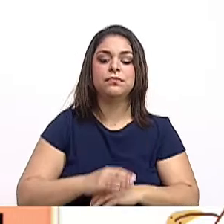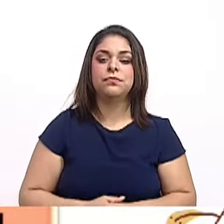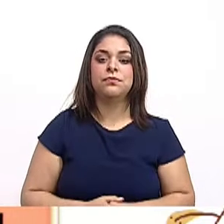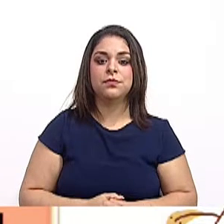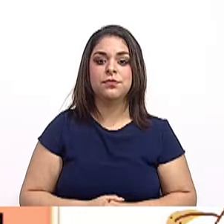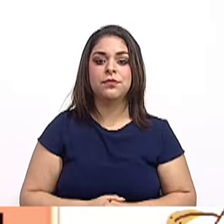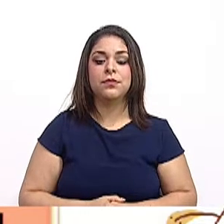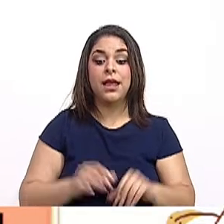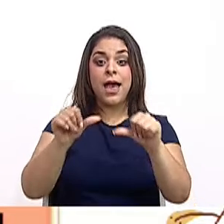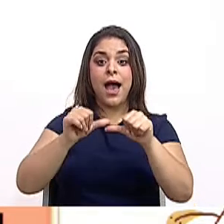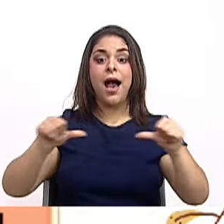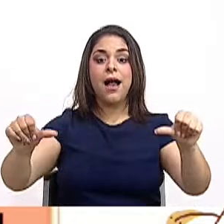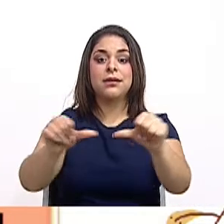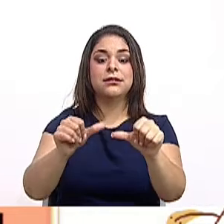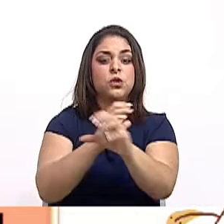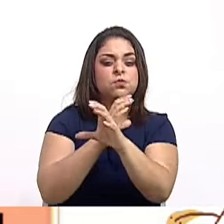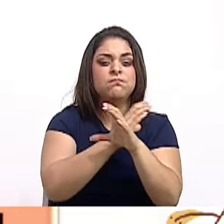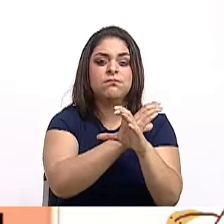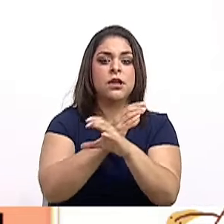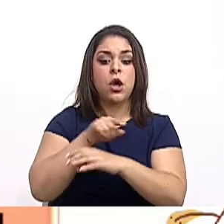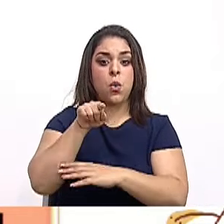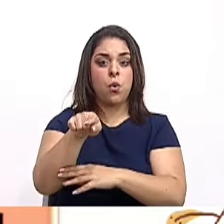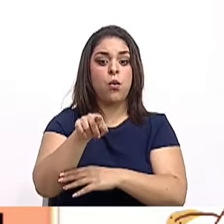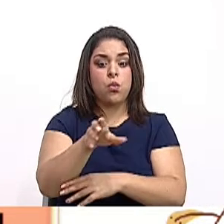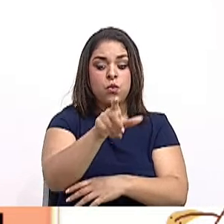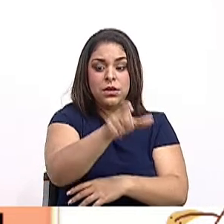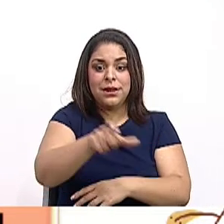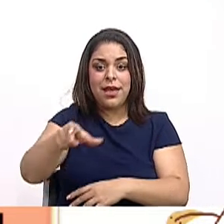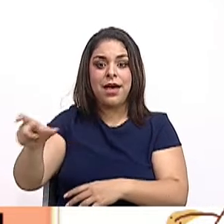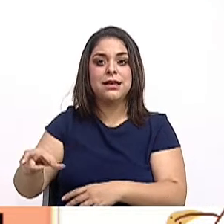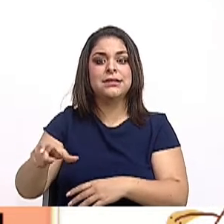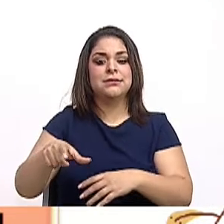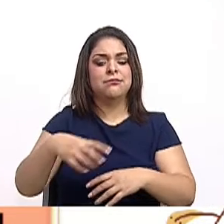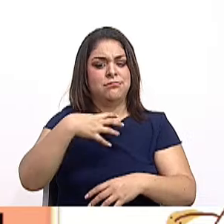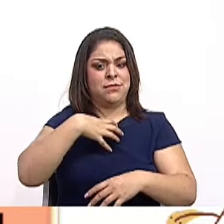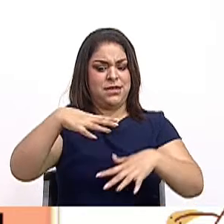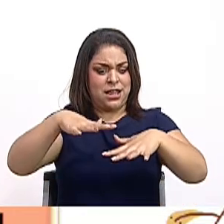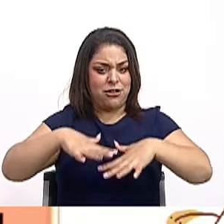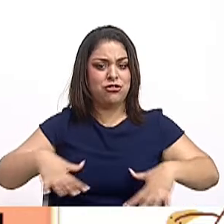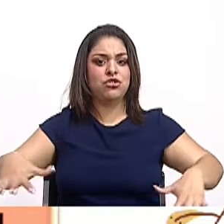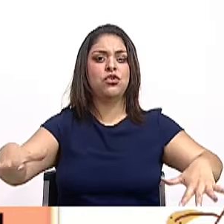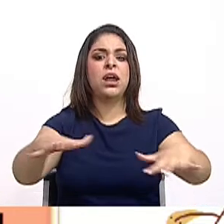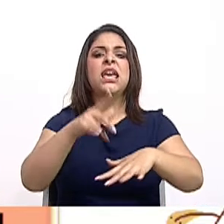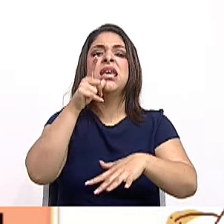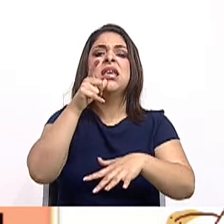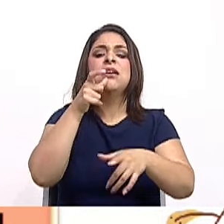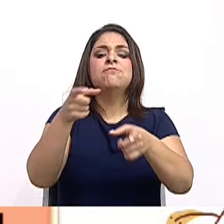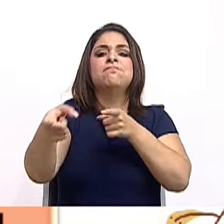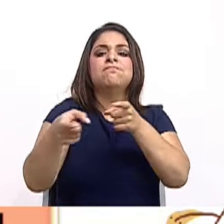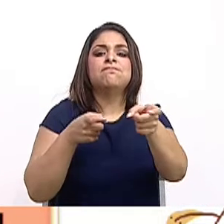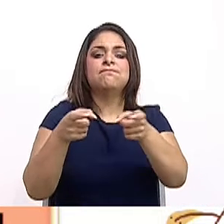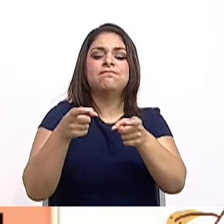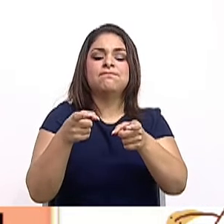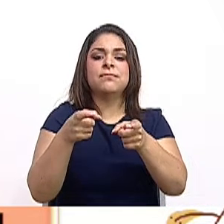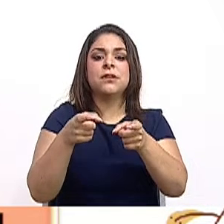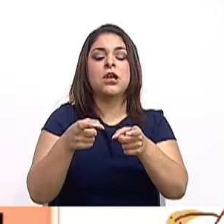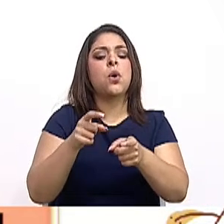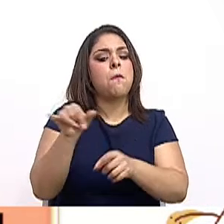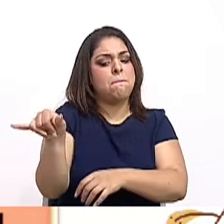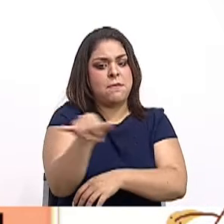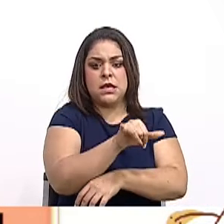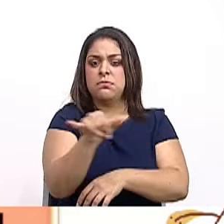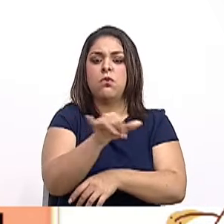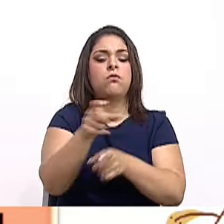conservación son unidades territoriales regidas bajo una misma estrategia de desarrollo y